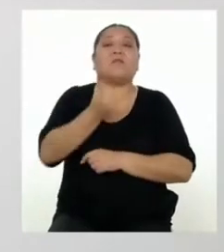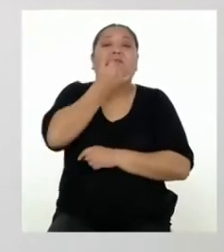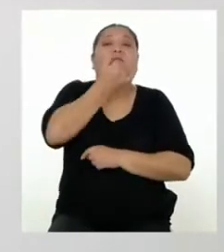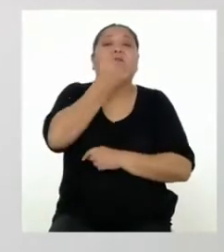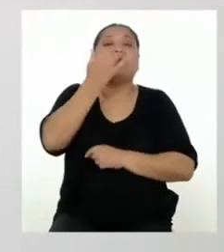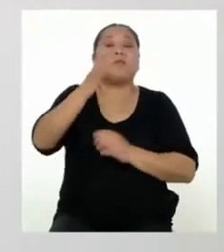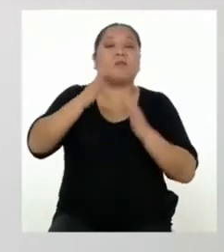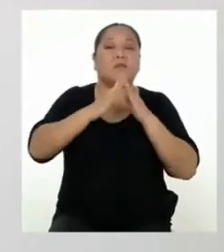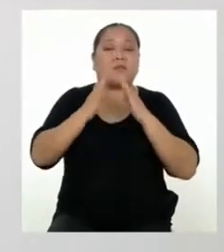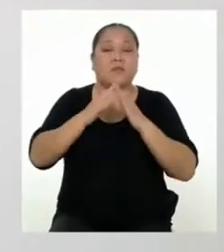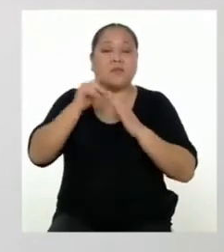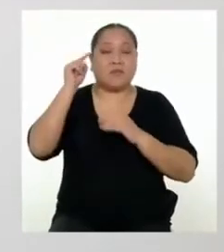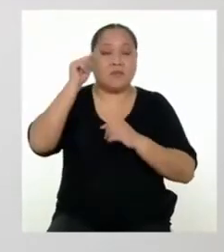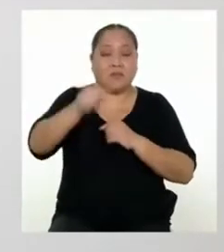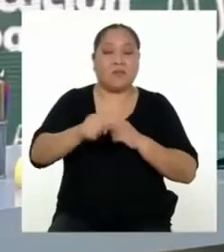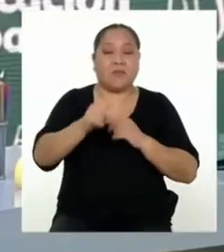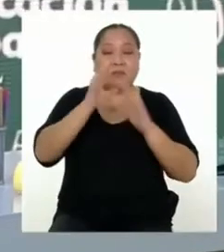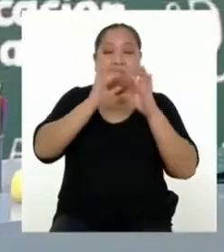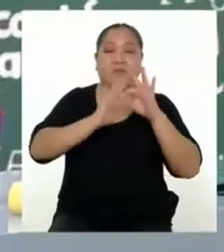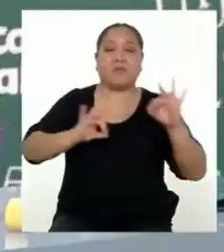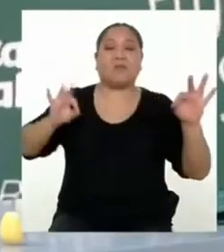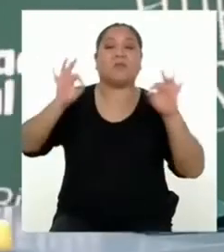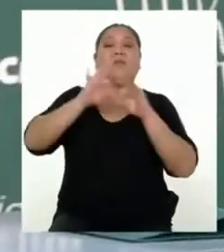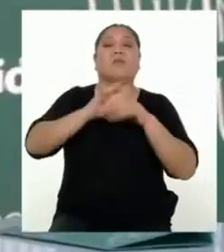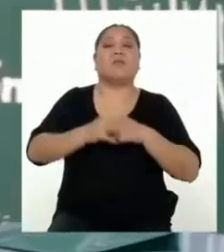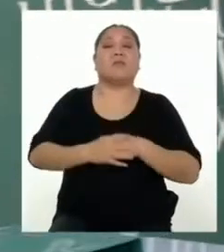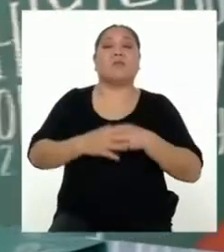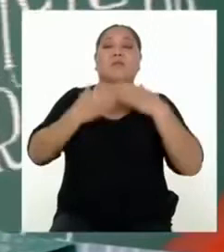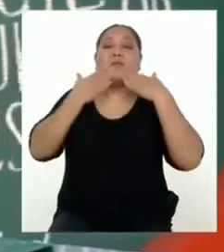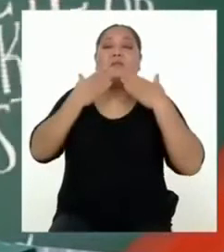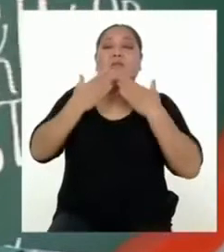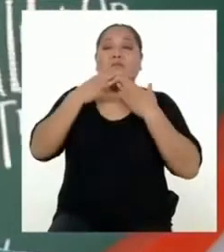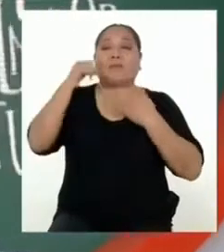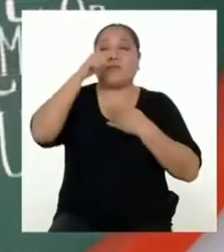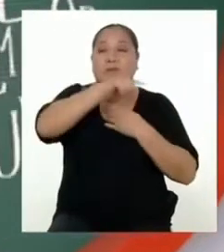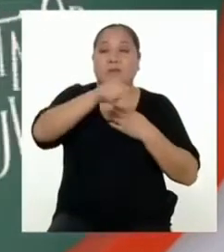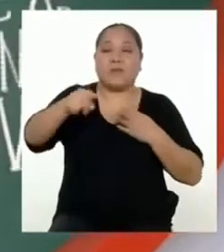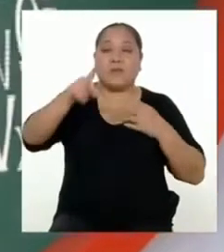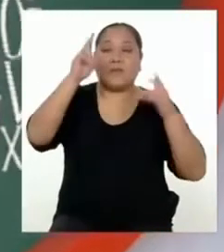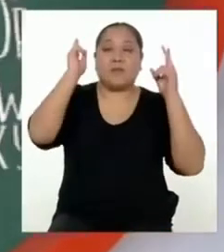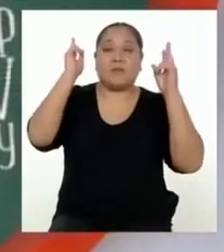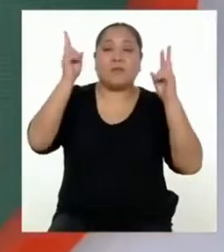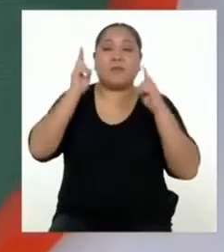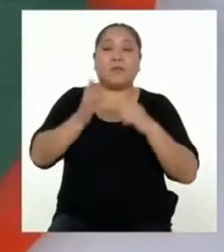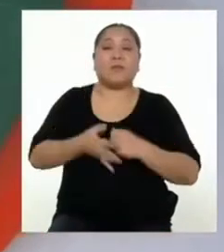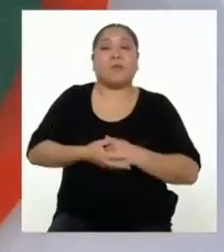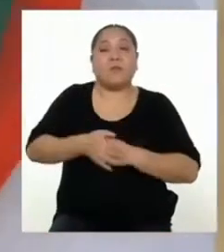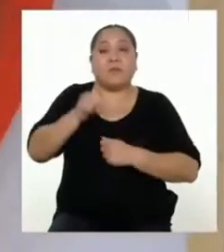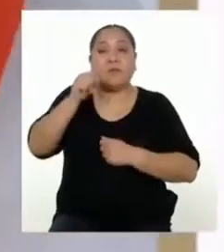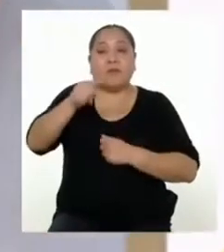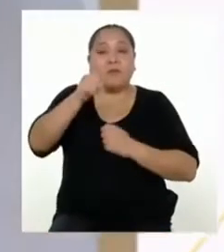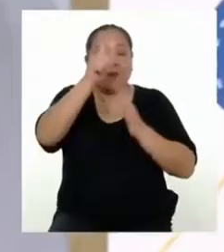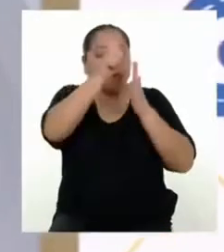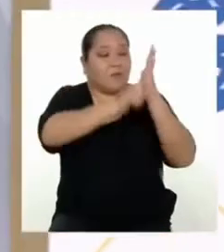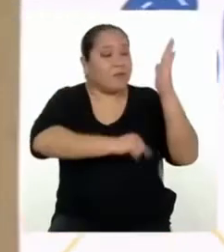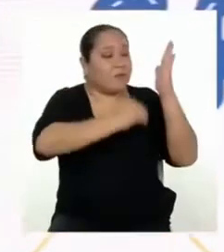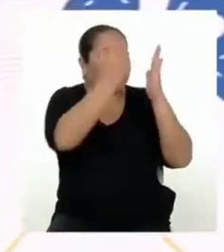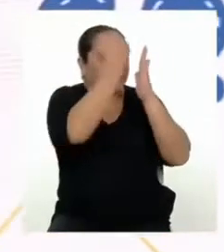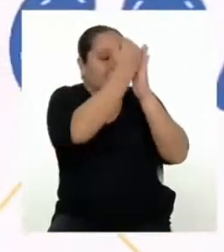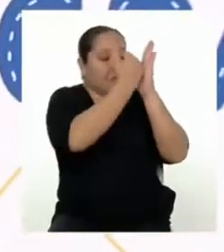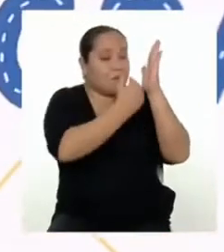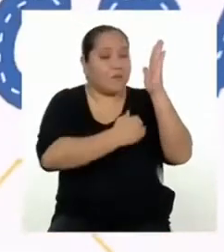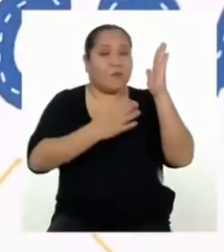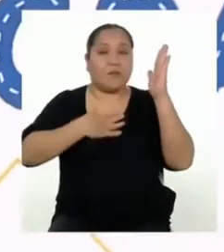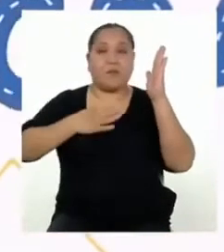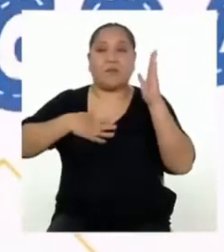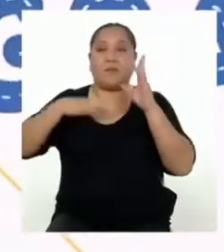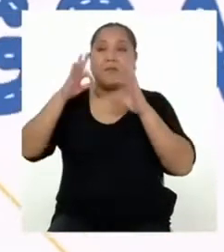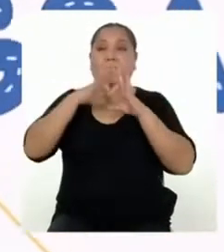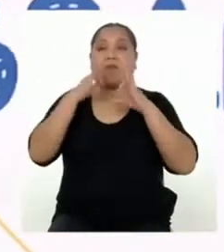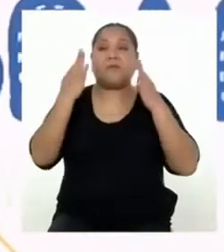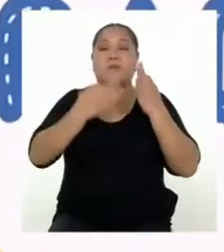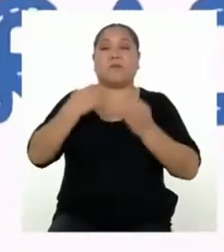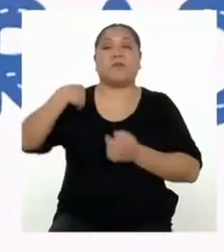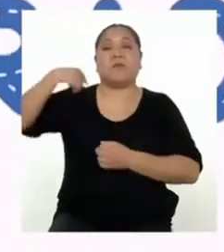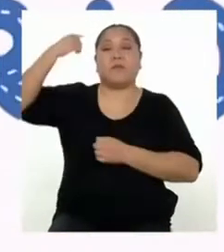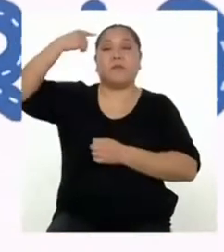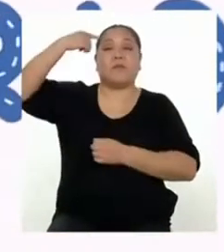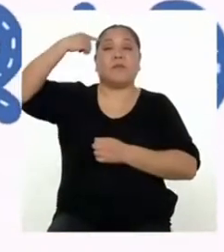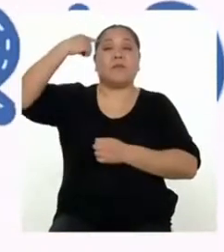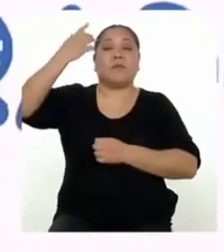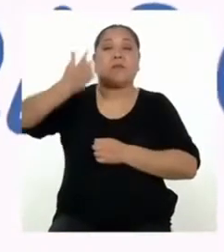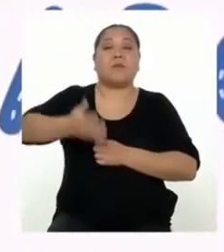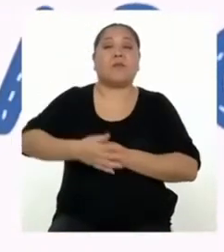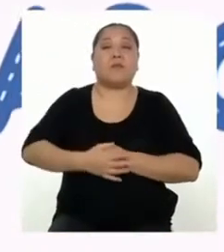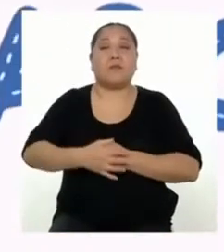en tu casa. Esa es la clave. Gracias por esas palabras. Justo de esa lista en mi familia, creemos que debemos